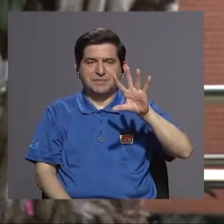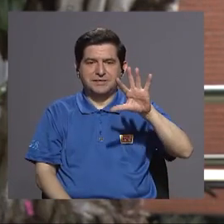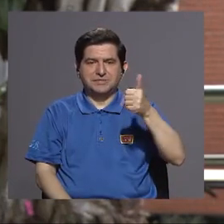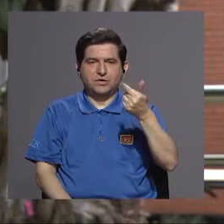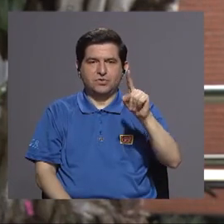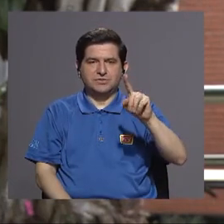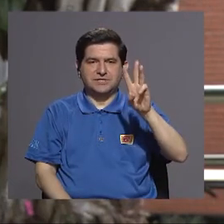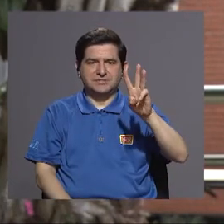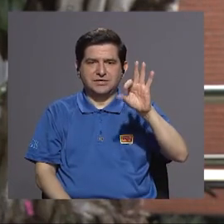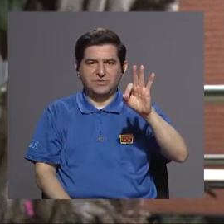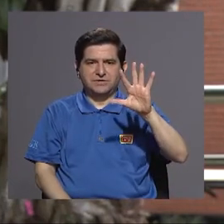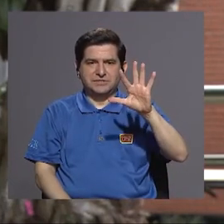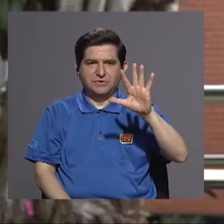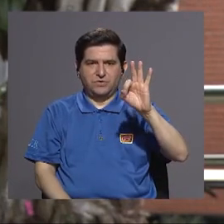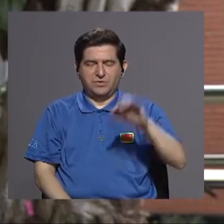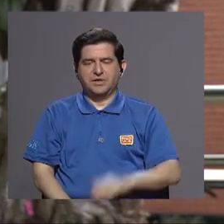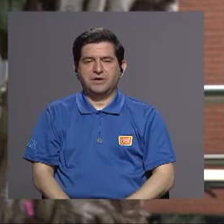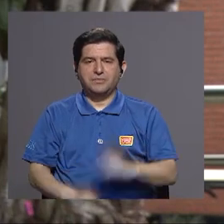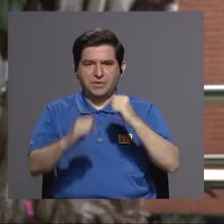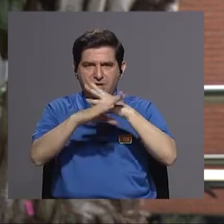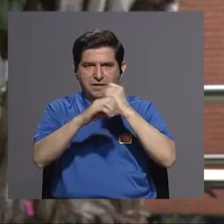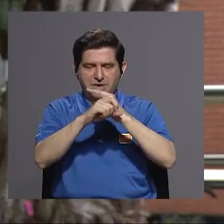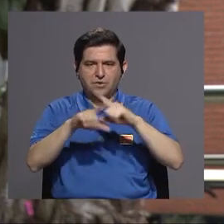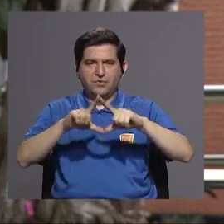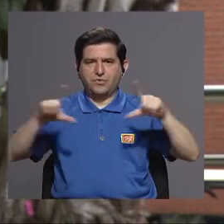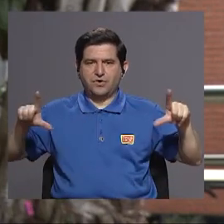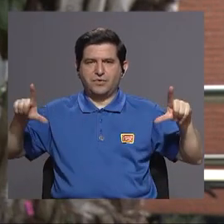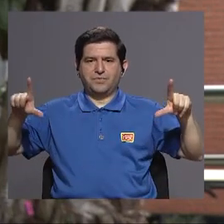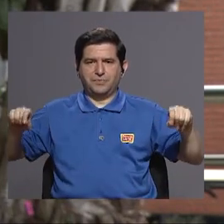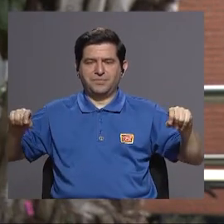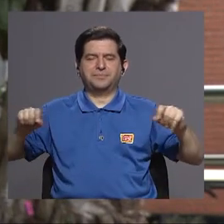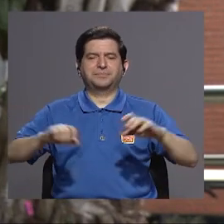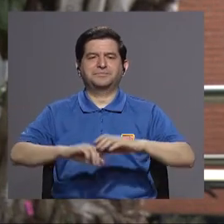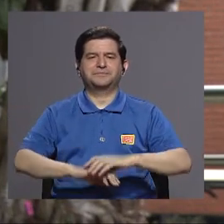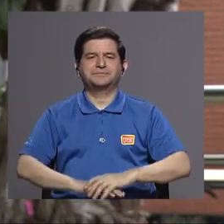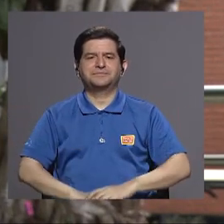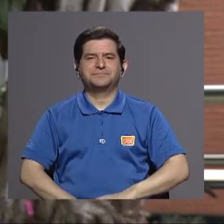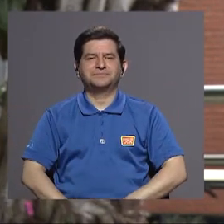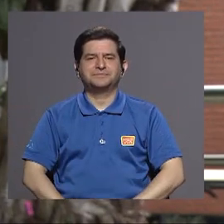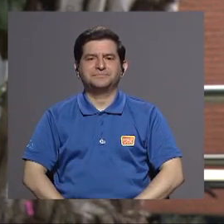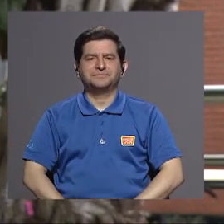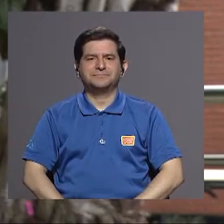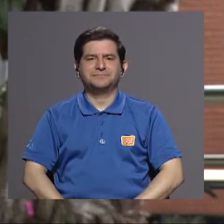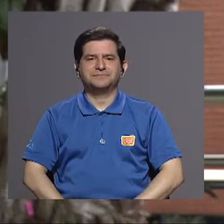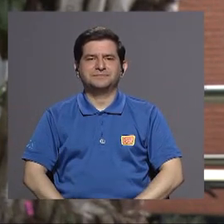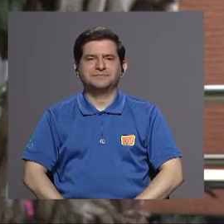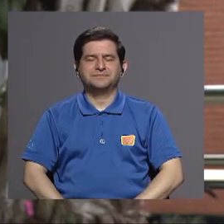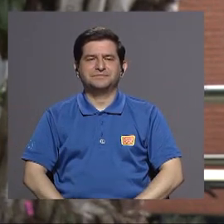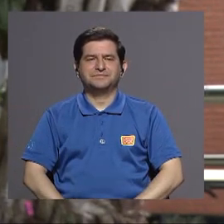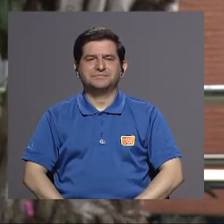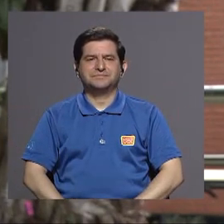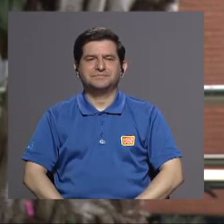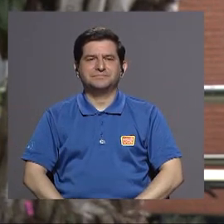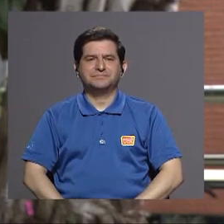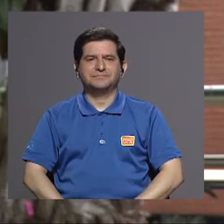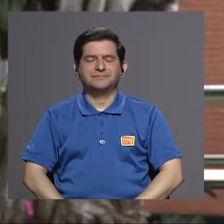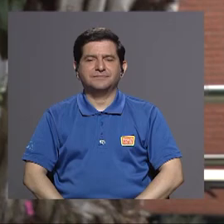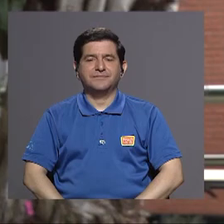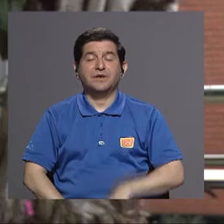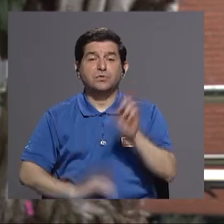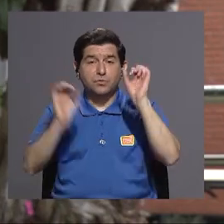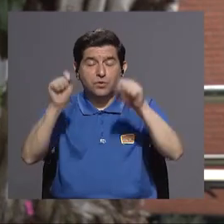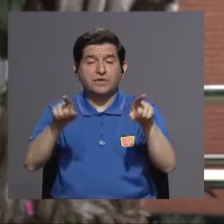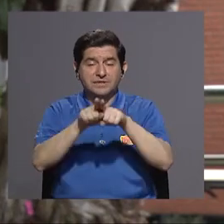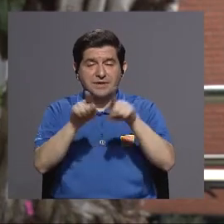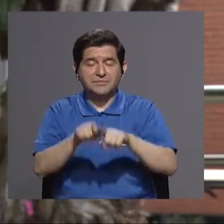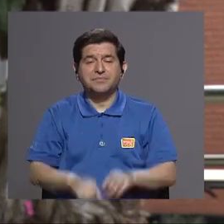11 69 59 correo electrónico yo quiero vivir mejor arroba ucr punto ac punto cr y nos puede